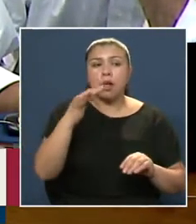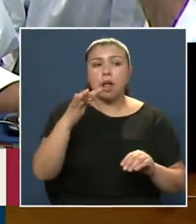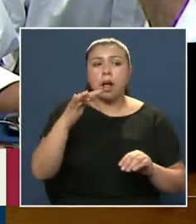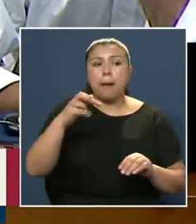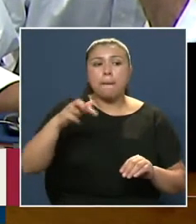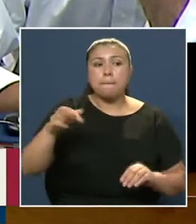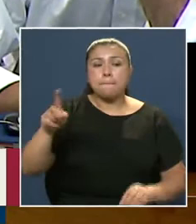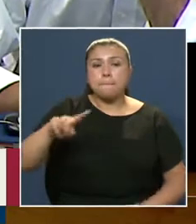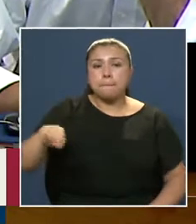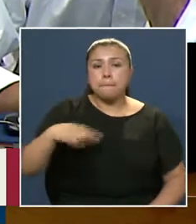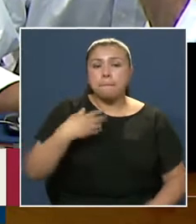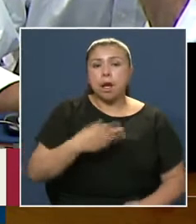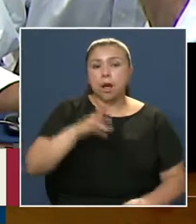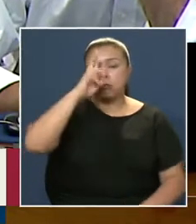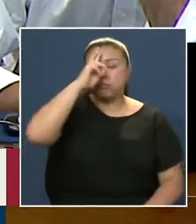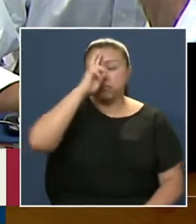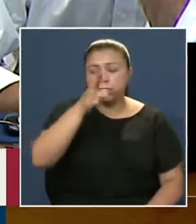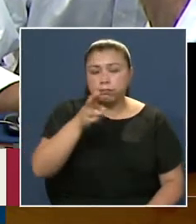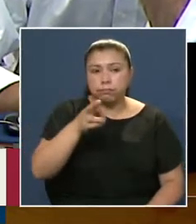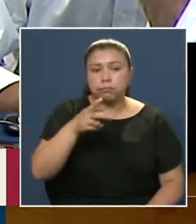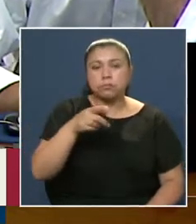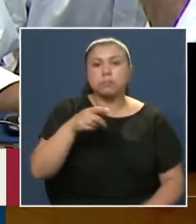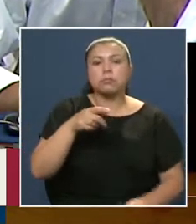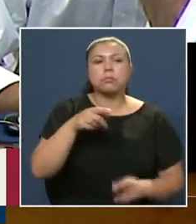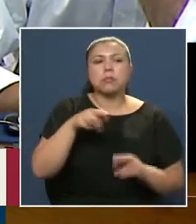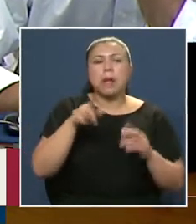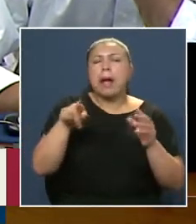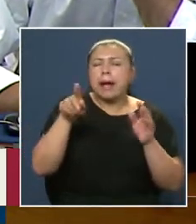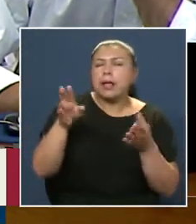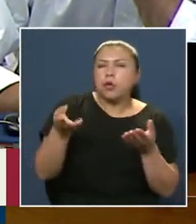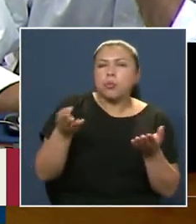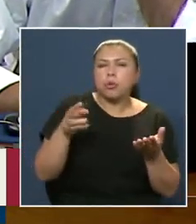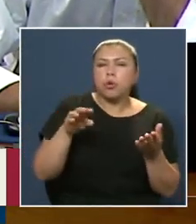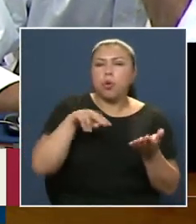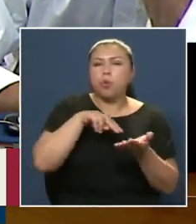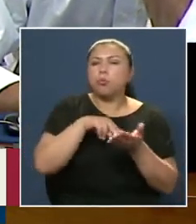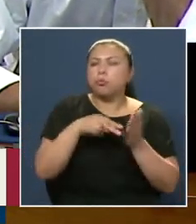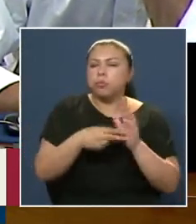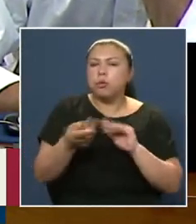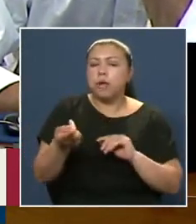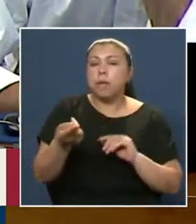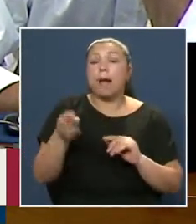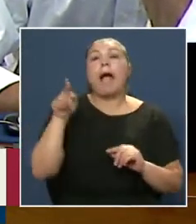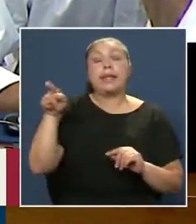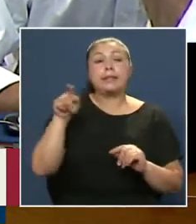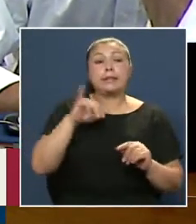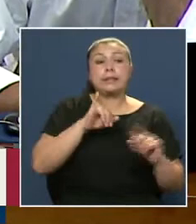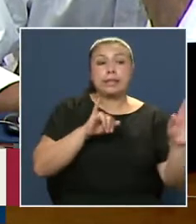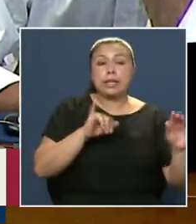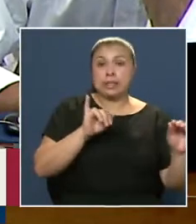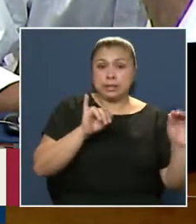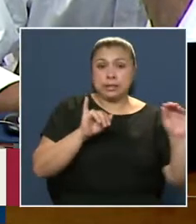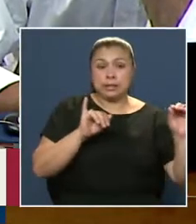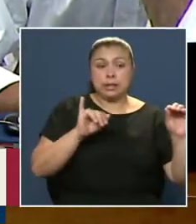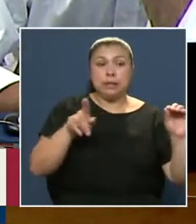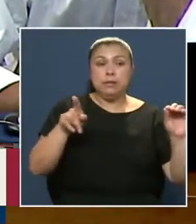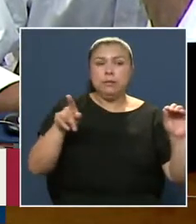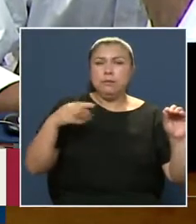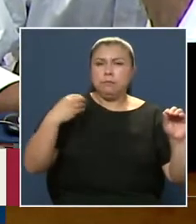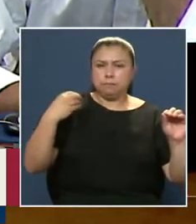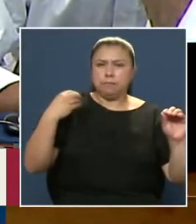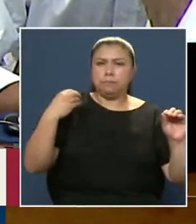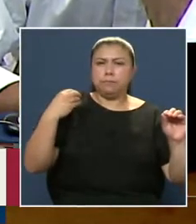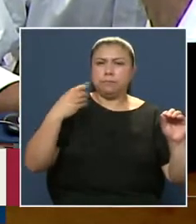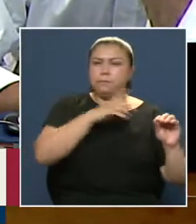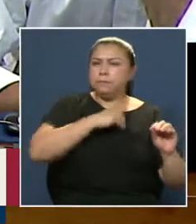socialista Para rendirle Parece que ahí Es donde se produjo La confusión El problema Por supuesto Tiene la palabra que el diputado Velázquez